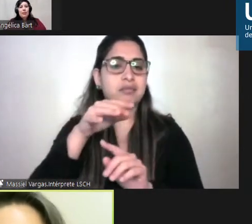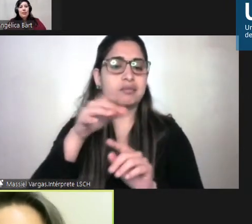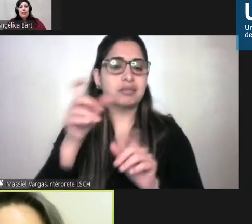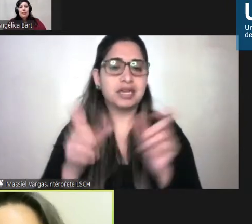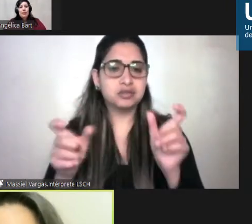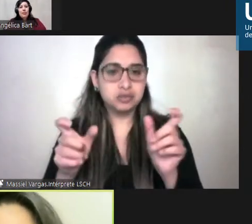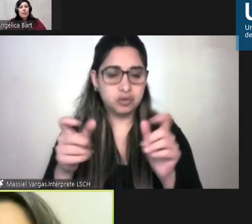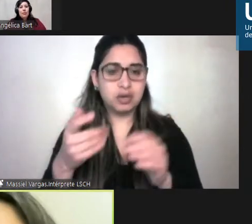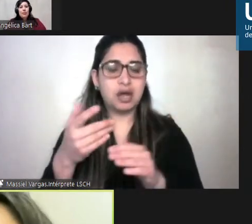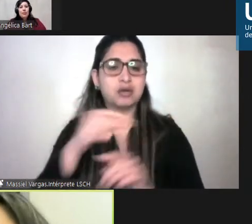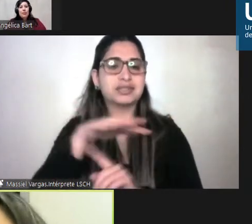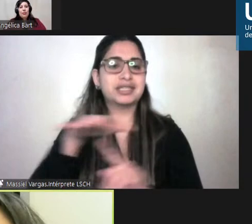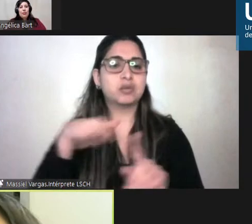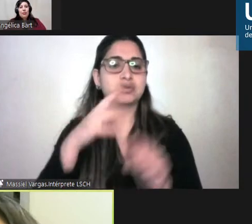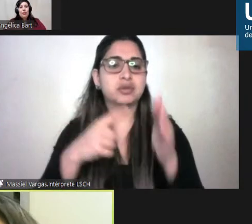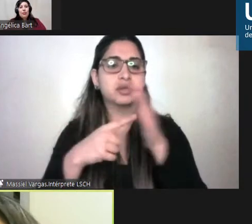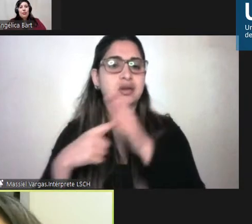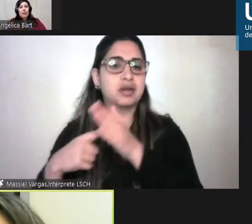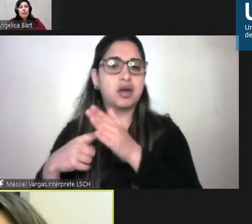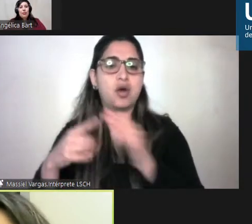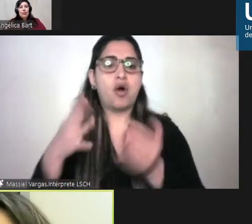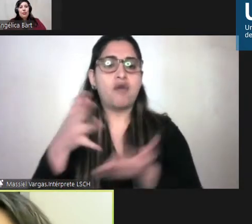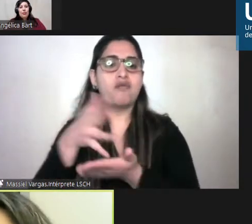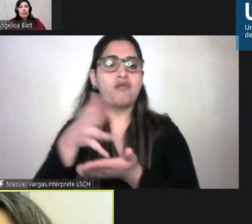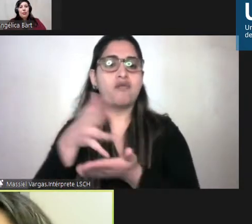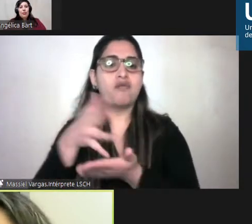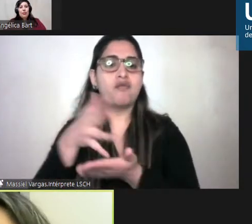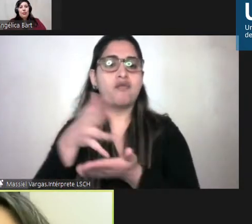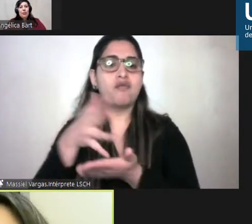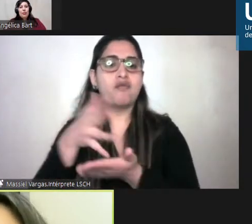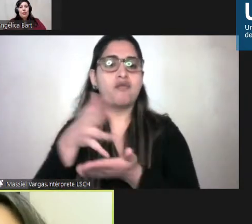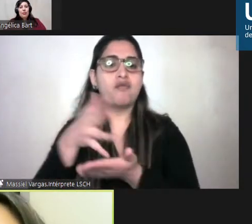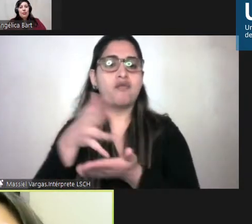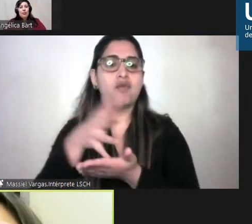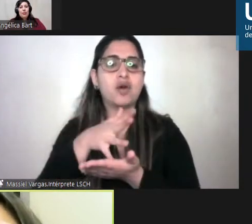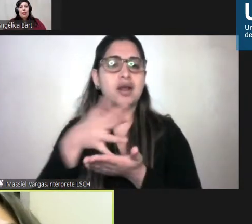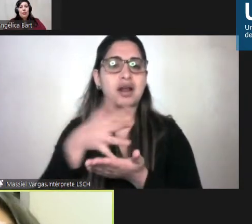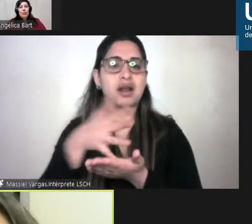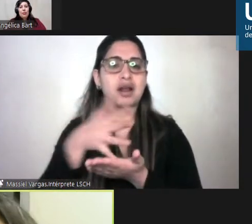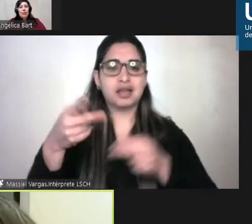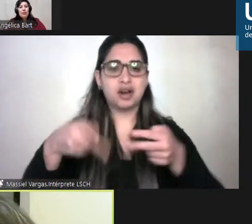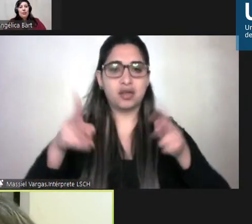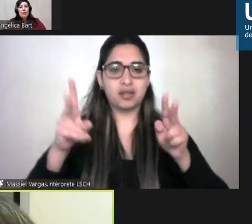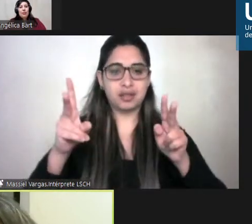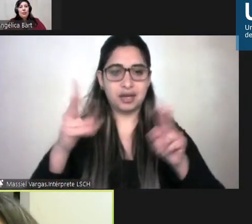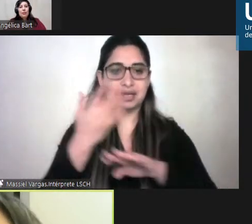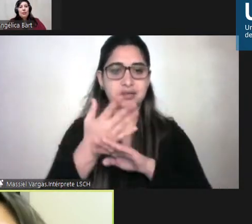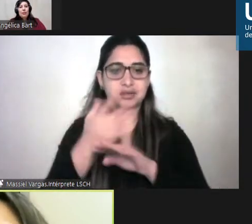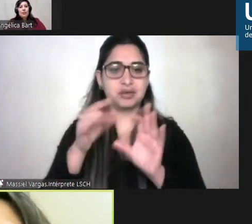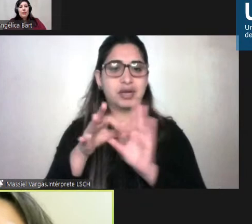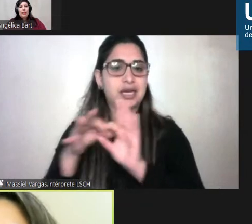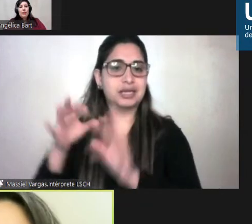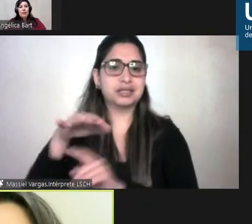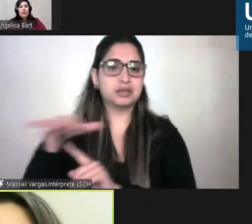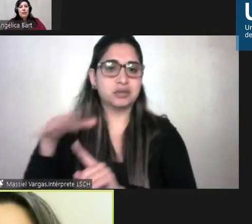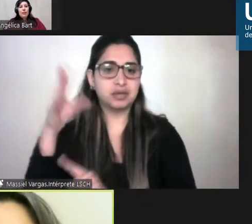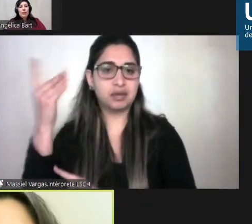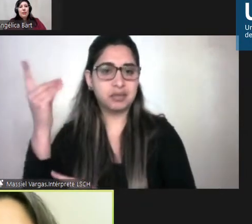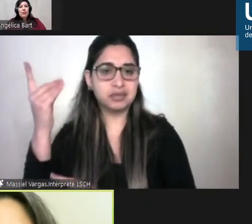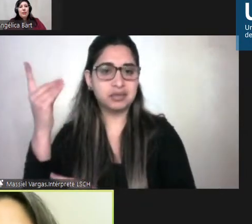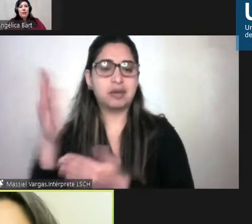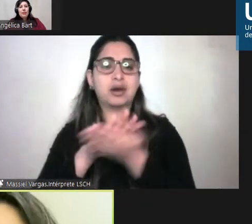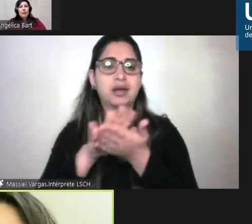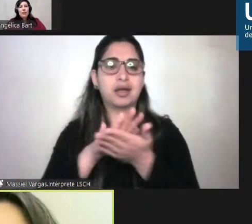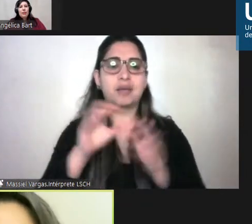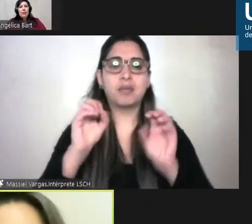discriminación o vulneración de derechos en razón de la discapacidad entonces si también como en el caso de la educación si tienen problemas en